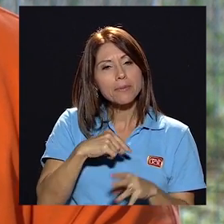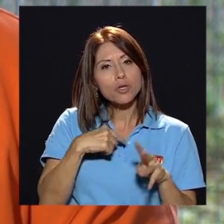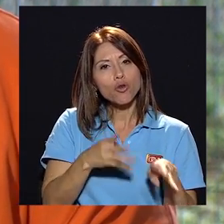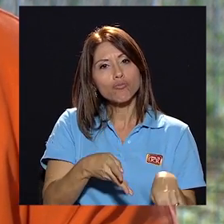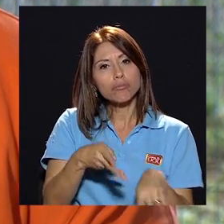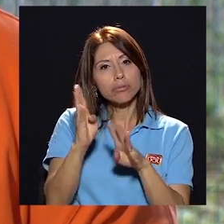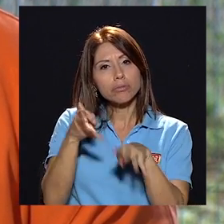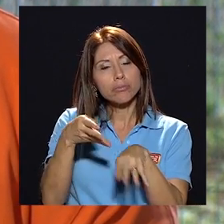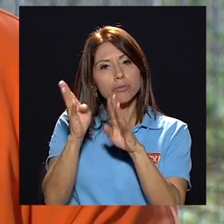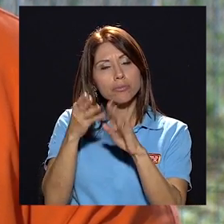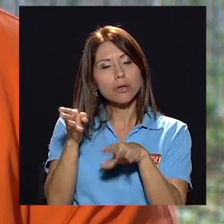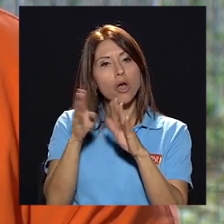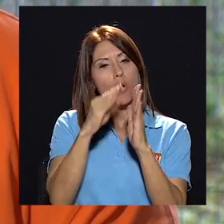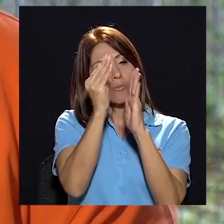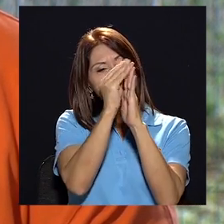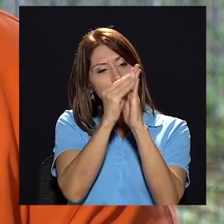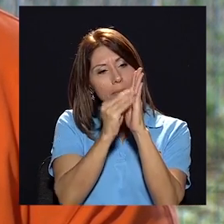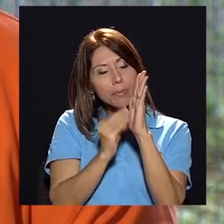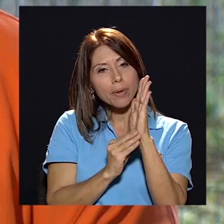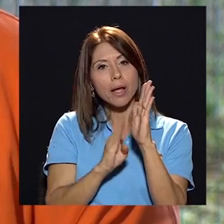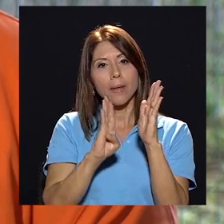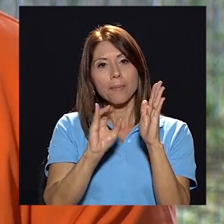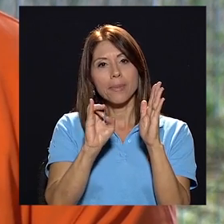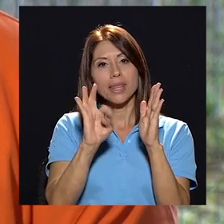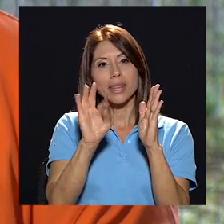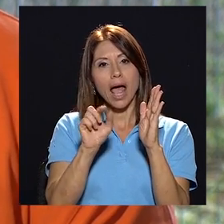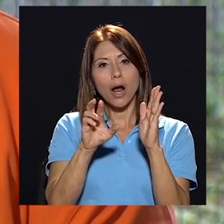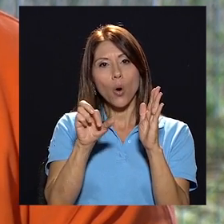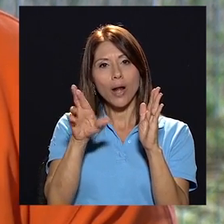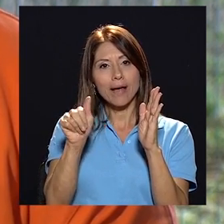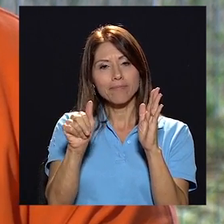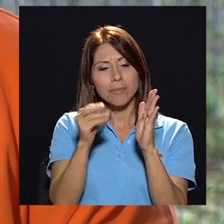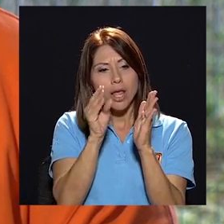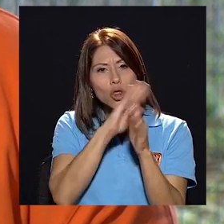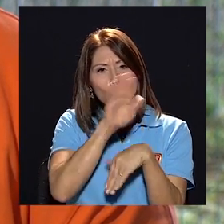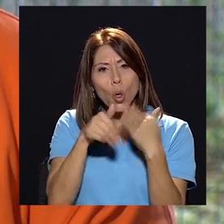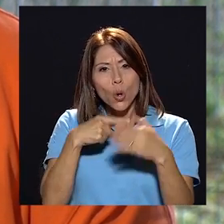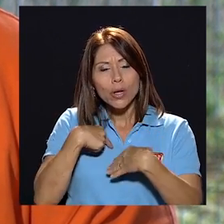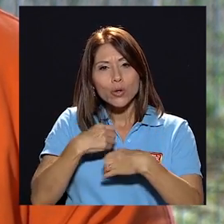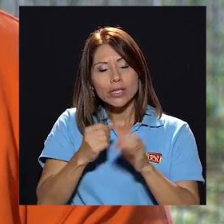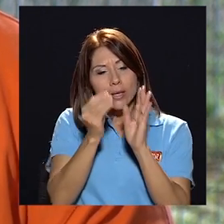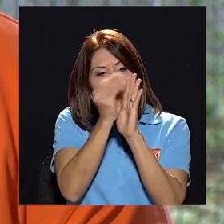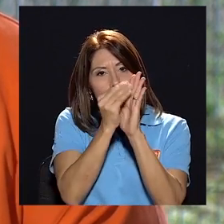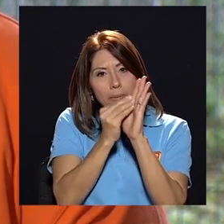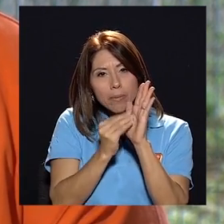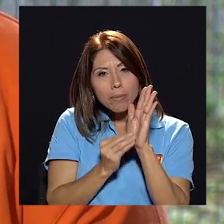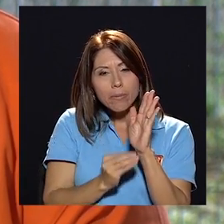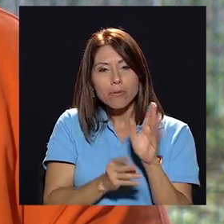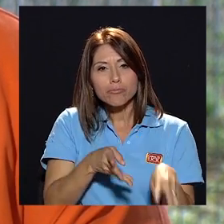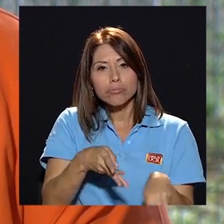voy a poner una bitácora y cada semana voy a poner lo que hice.